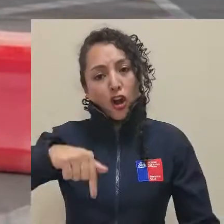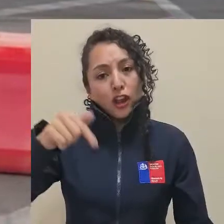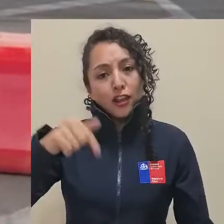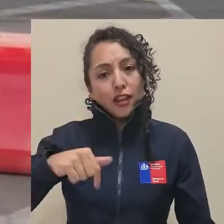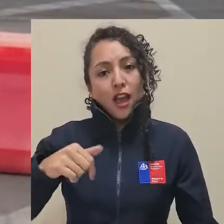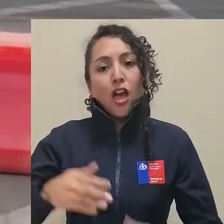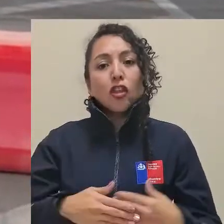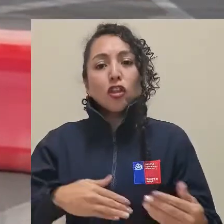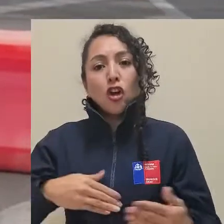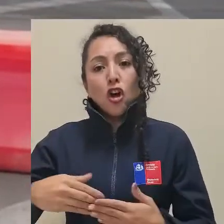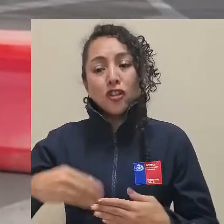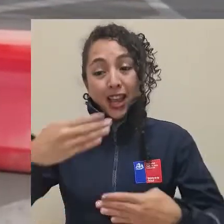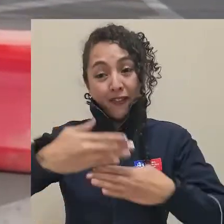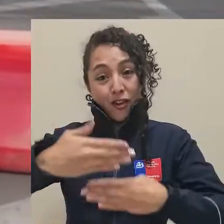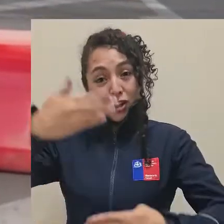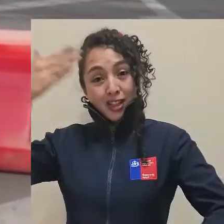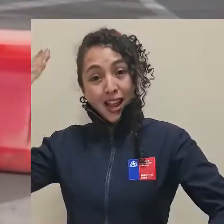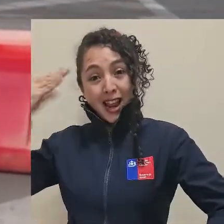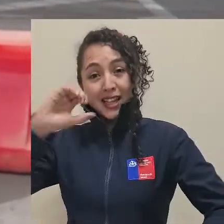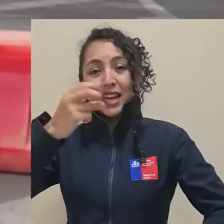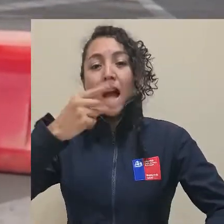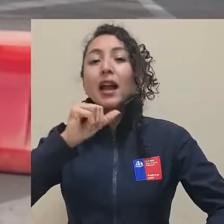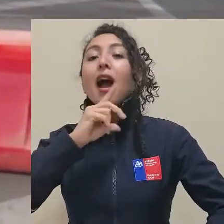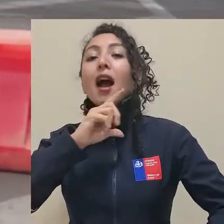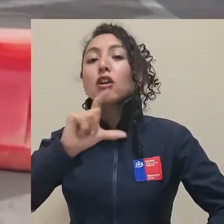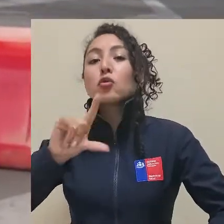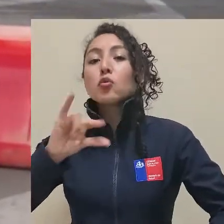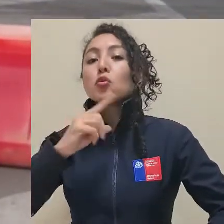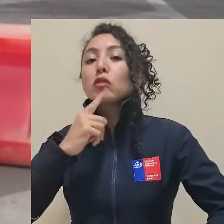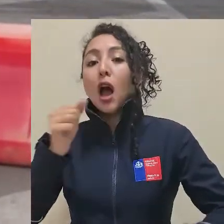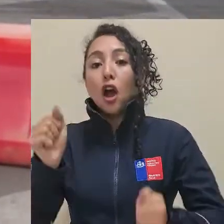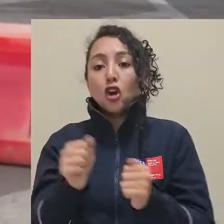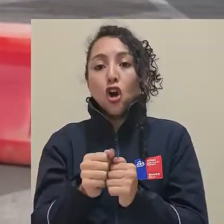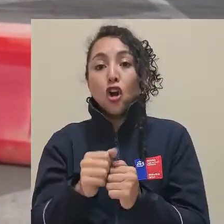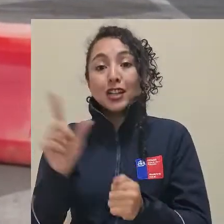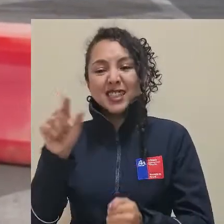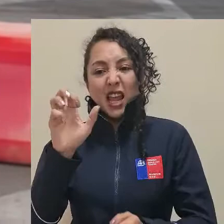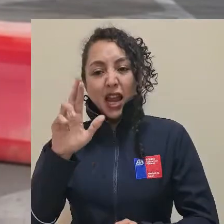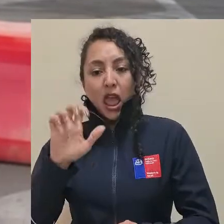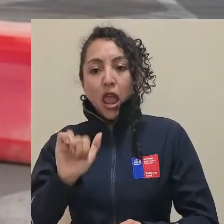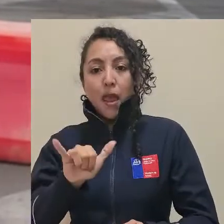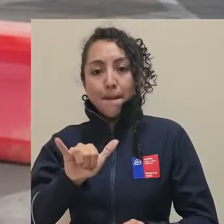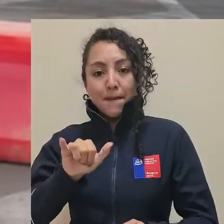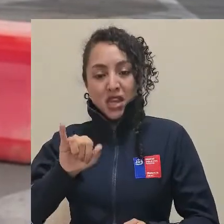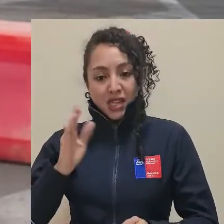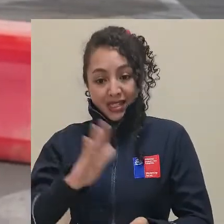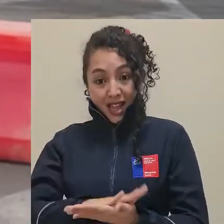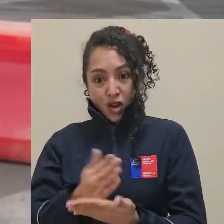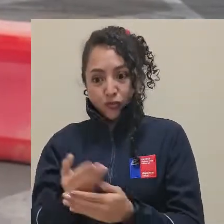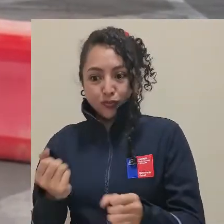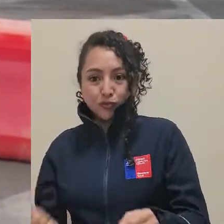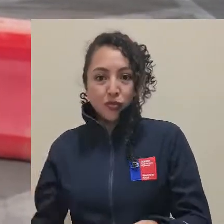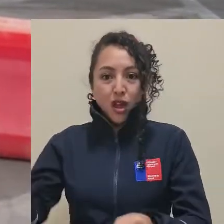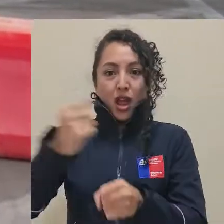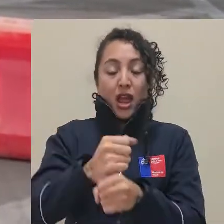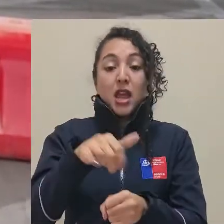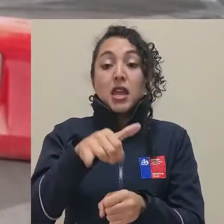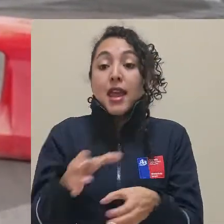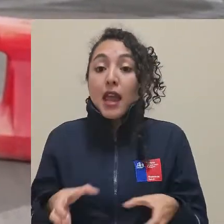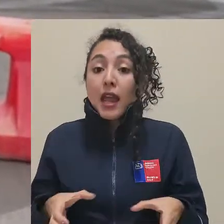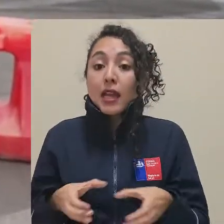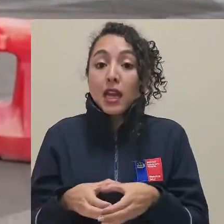Nos encontramos hoy en el Complejo Fronterizo Chacayuta, junto con el Seremi Subrogante de Salud y el equipo